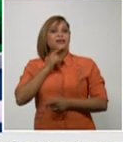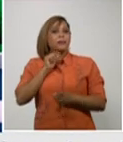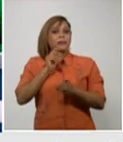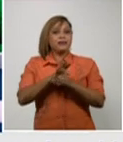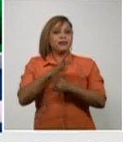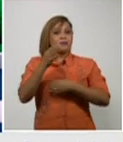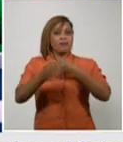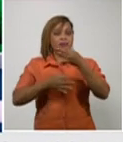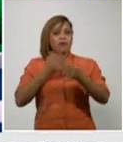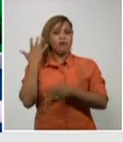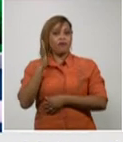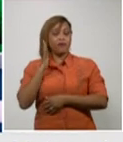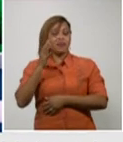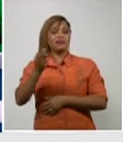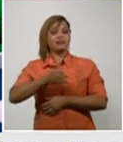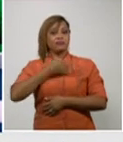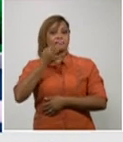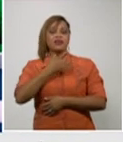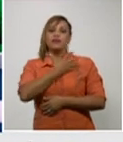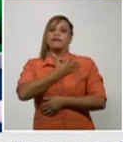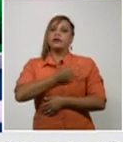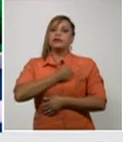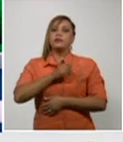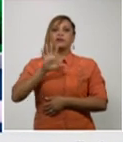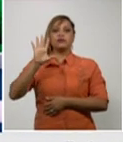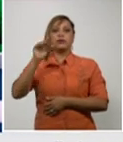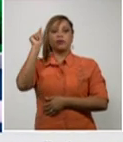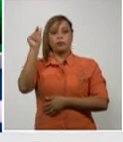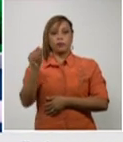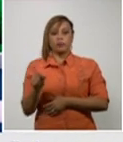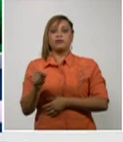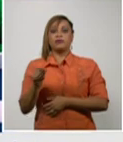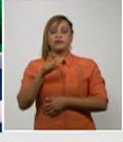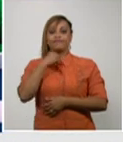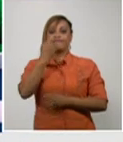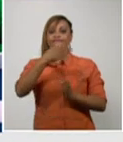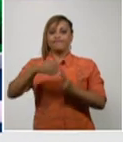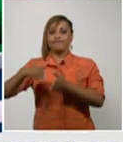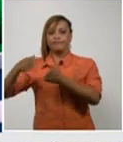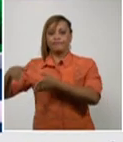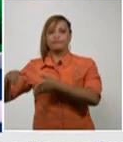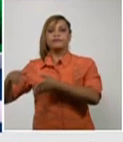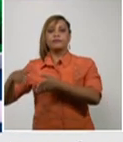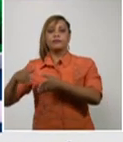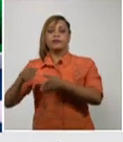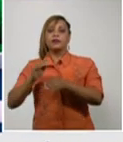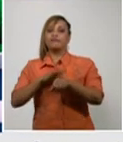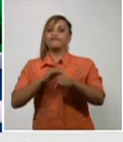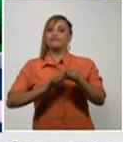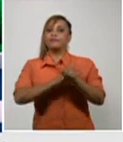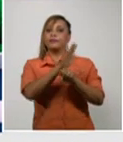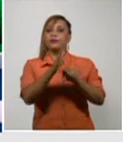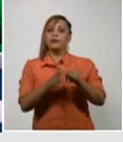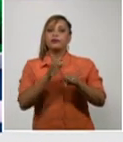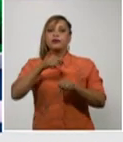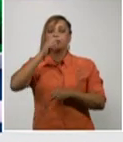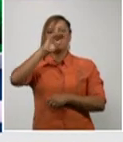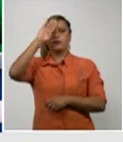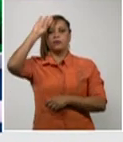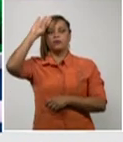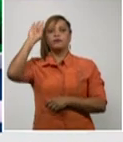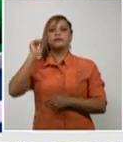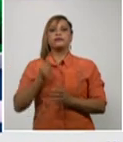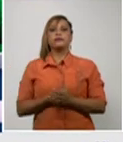conferencia el fallecimiento de 5 personas por la COVID-19 en nuestro país una